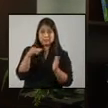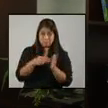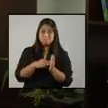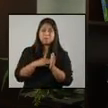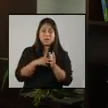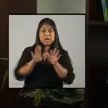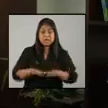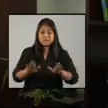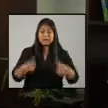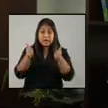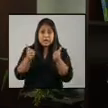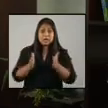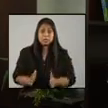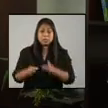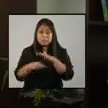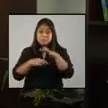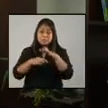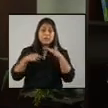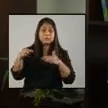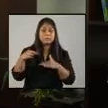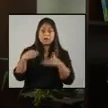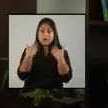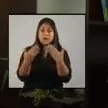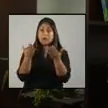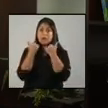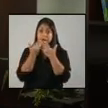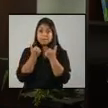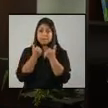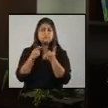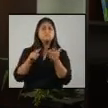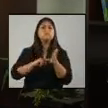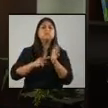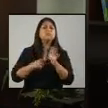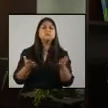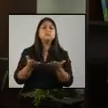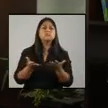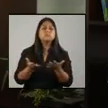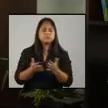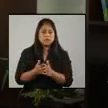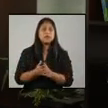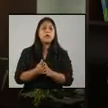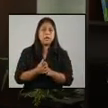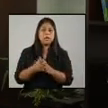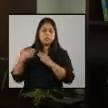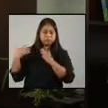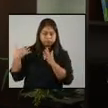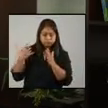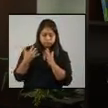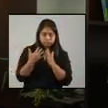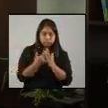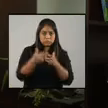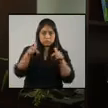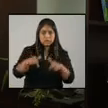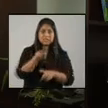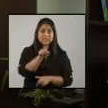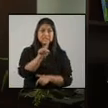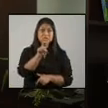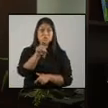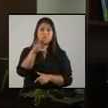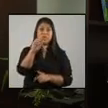el Ministerio de Educación en la Preprimaria y Primaria. ¿Saben qué representa eso? Al día de hoy, 120